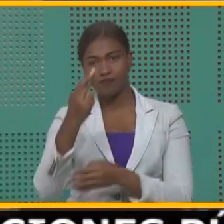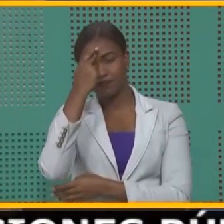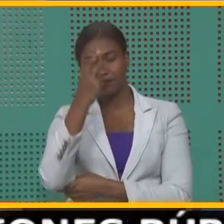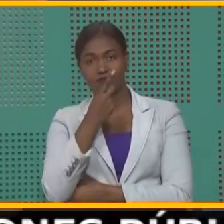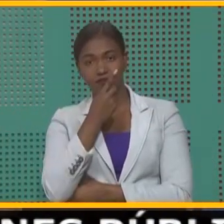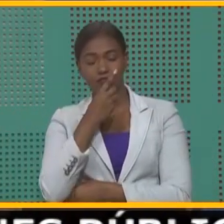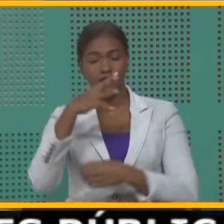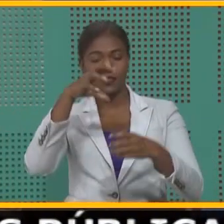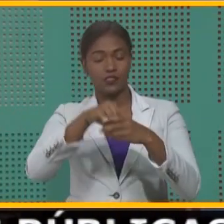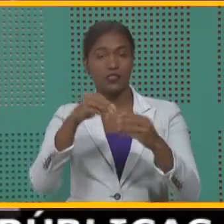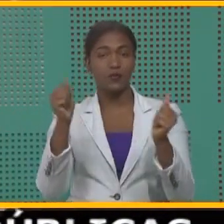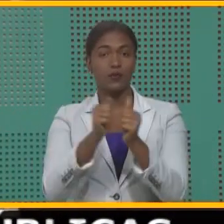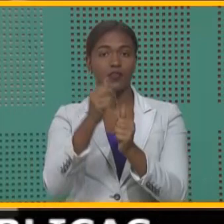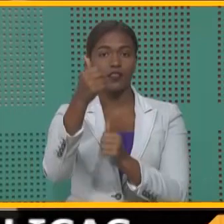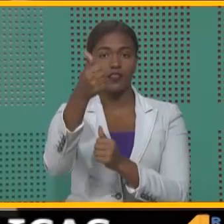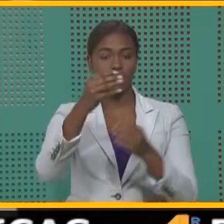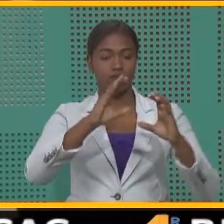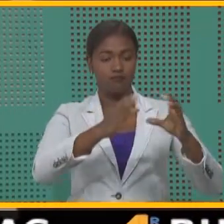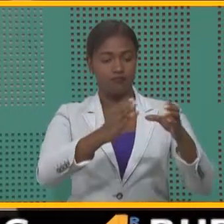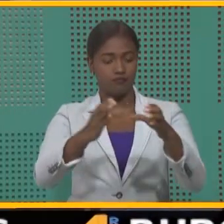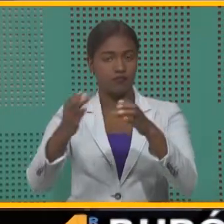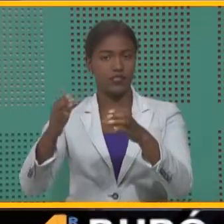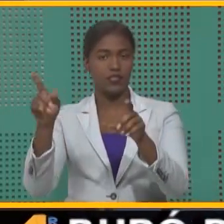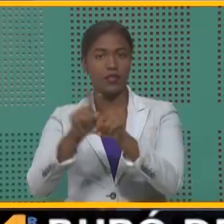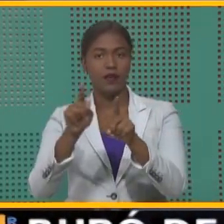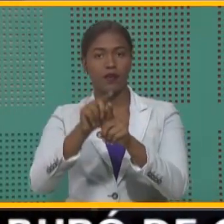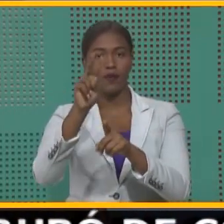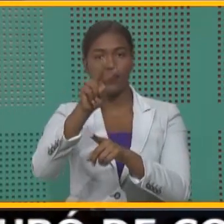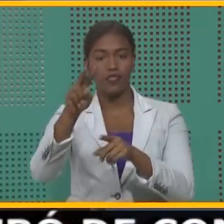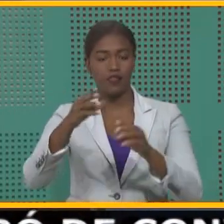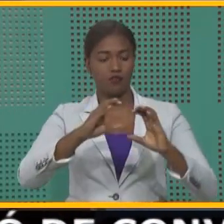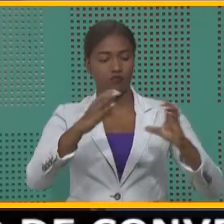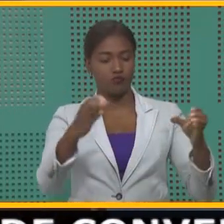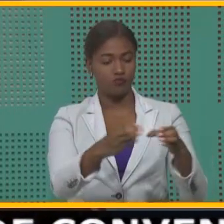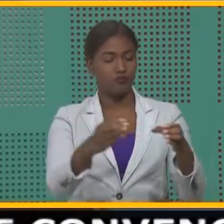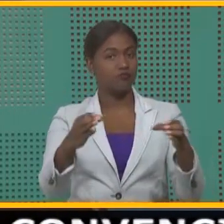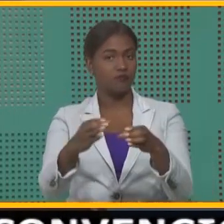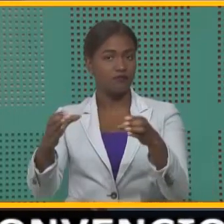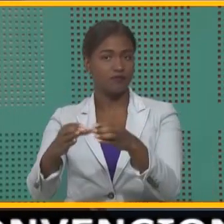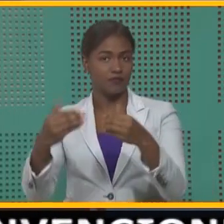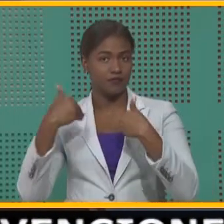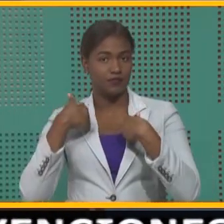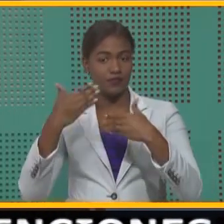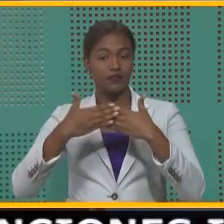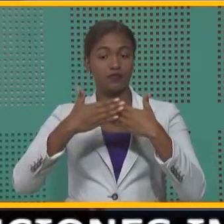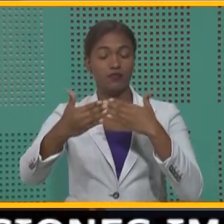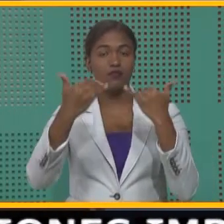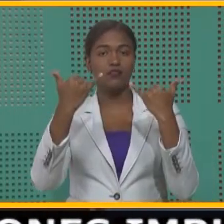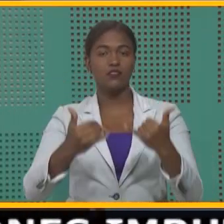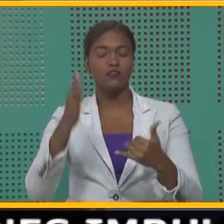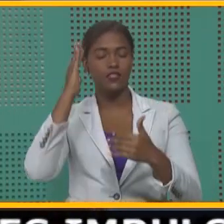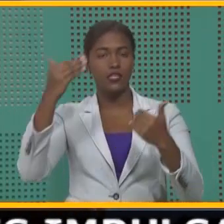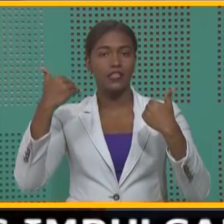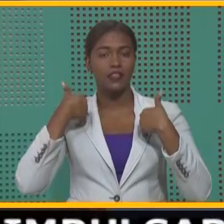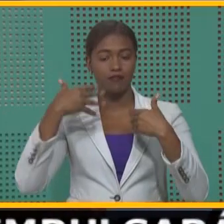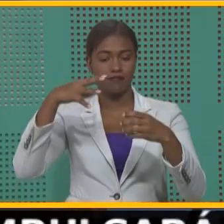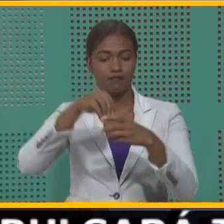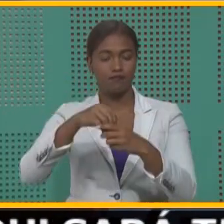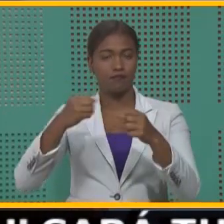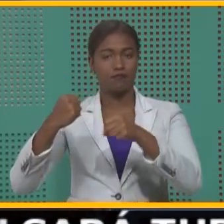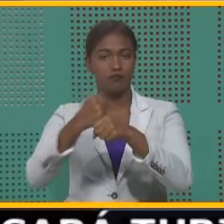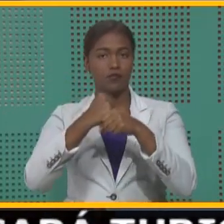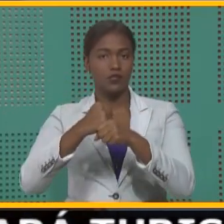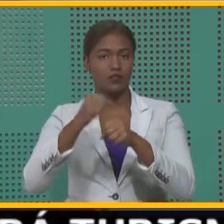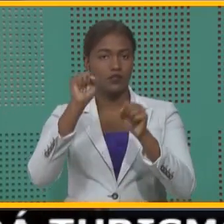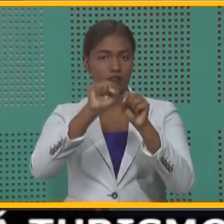conformada por 10 municipios, así como 22 distritos municipales, que a partir de hoy estarán bajo la cobertura del